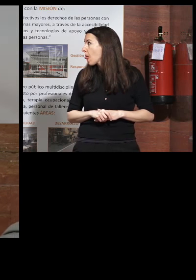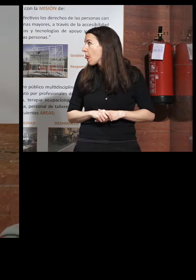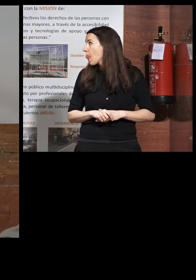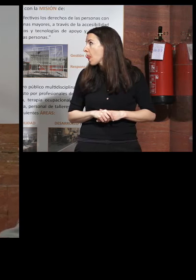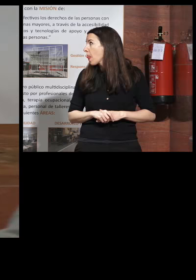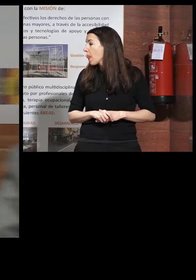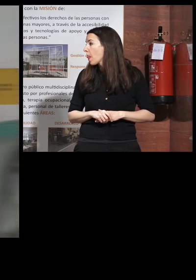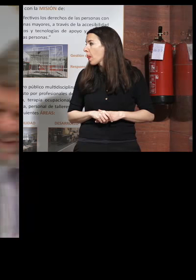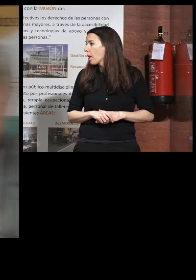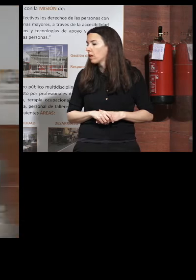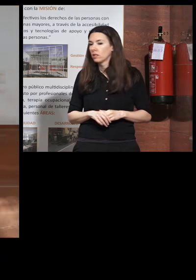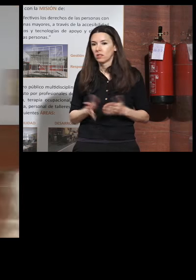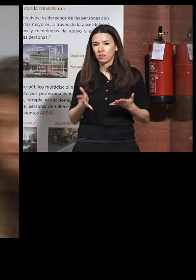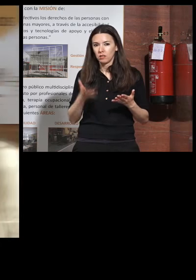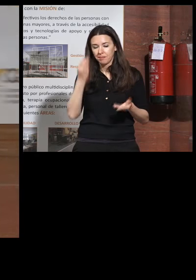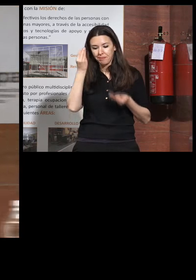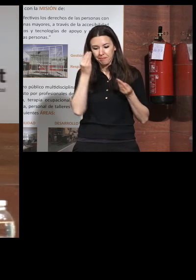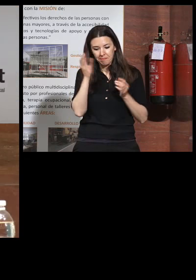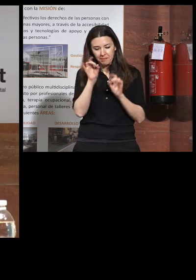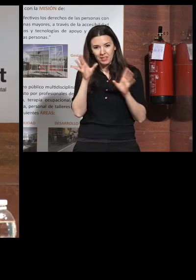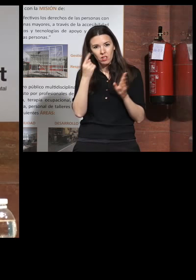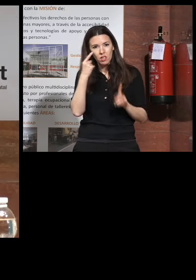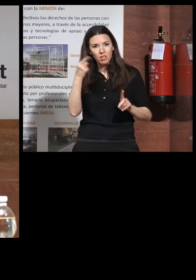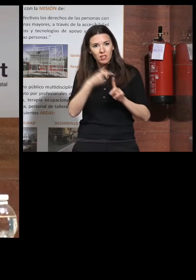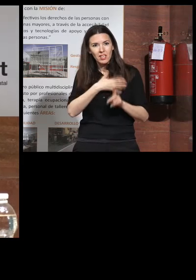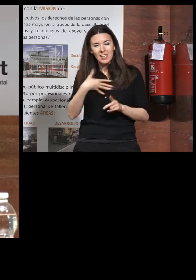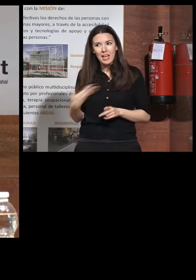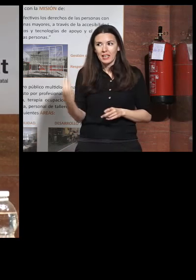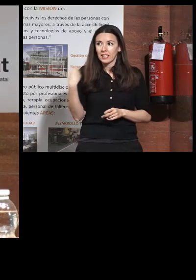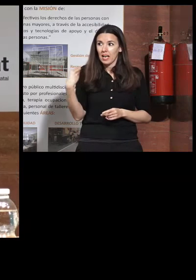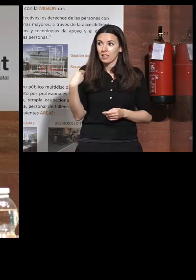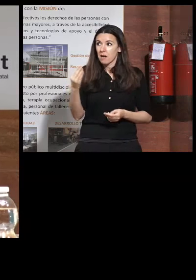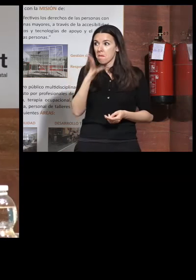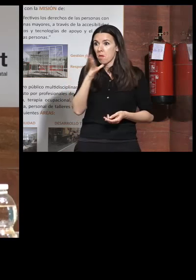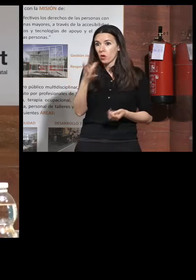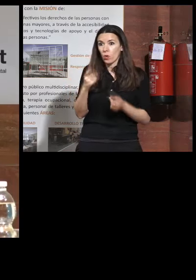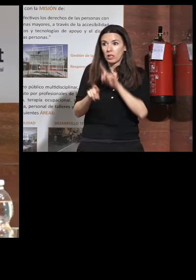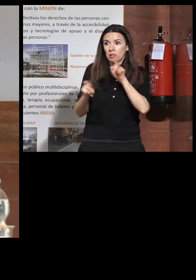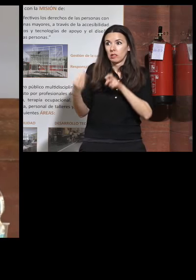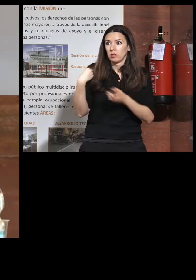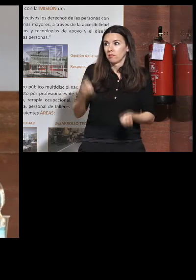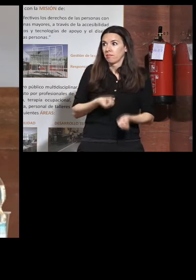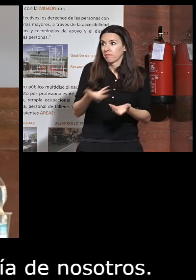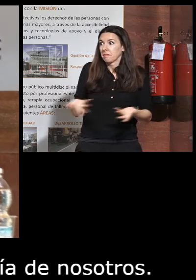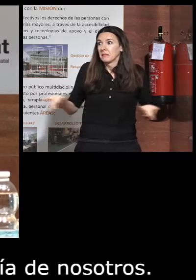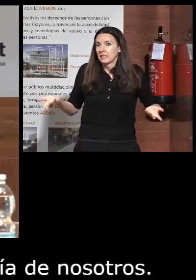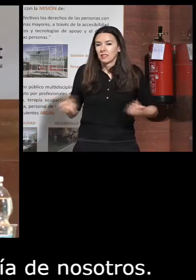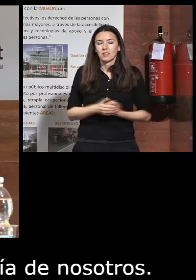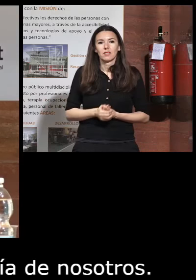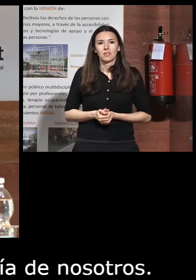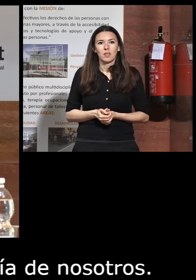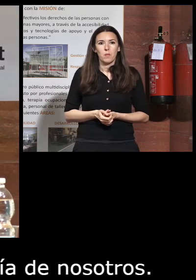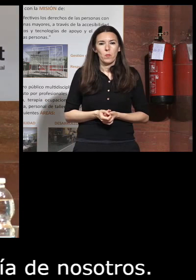le estaba clarificando lo que pretendía de nosotros como nos va poniendo en esta tesitura bueno pues